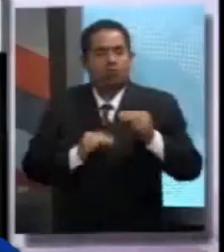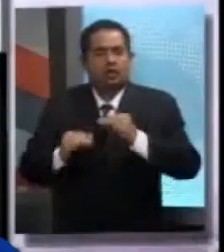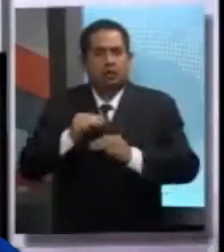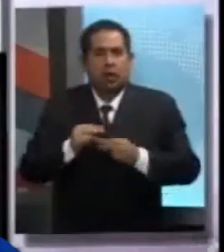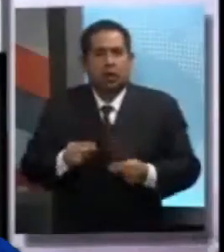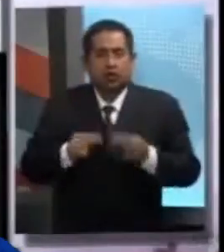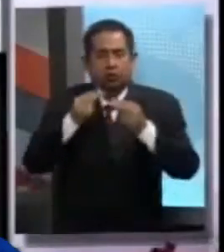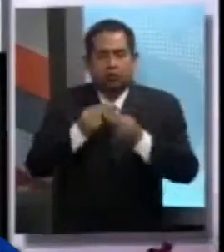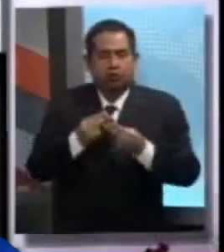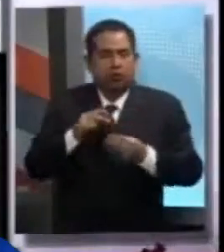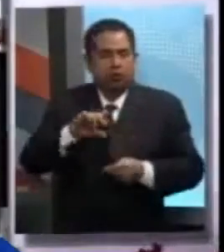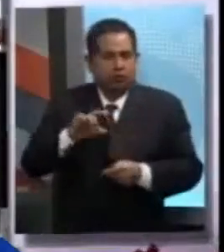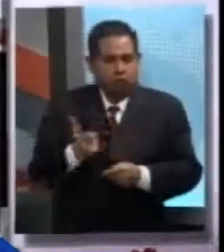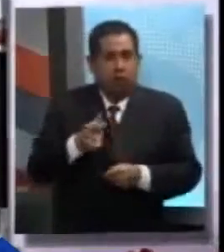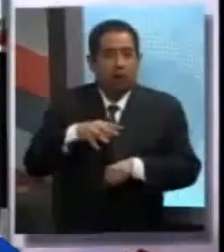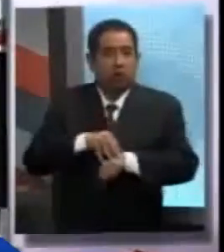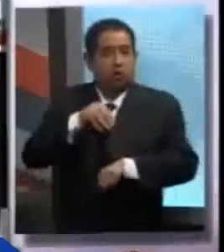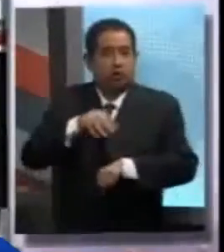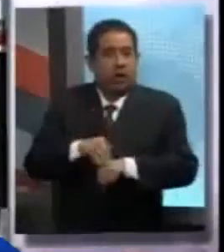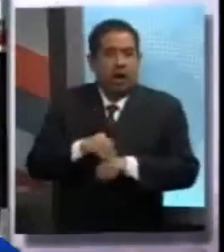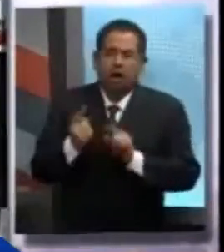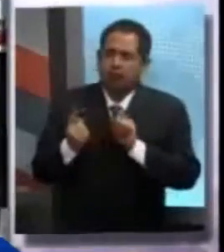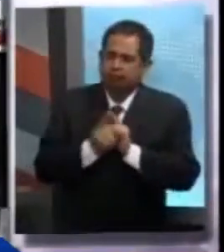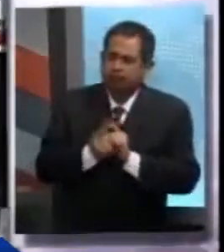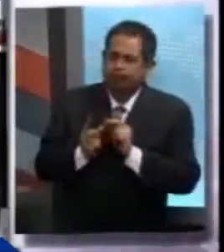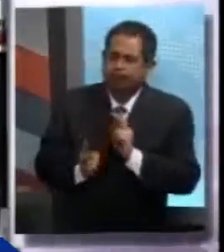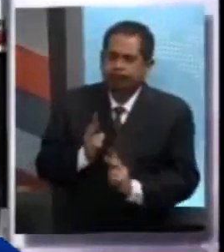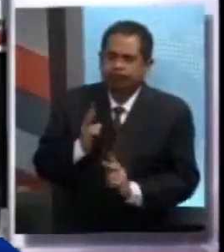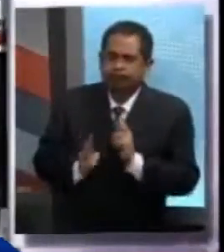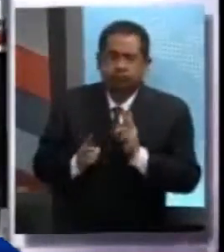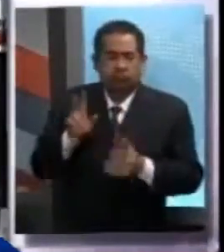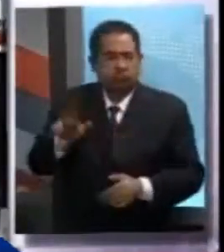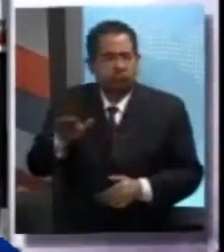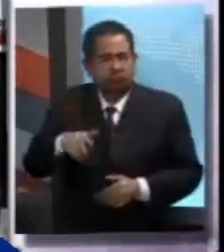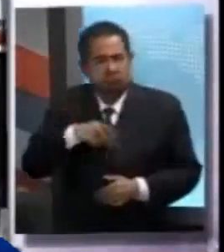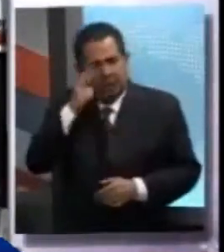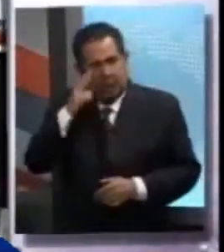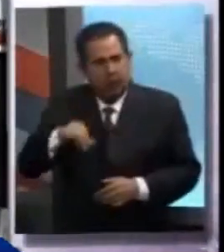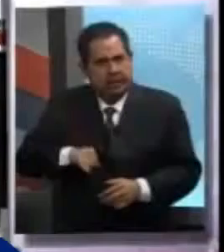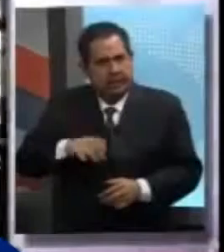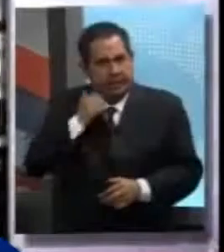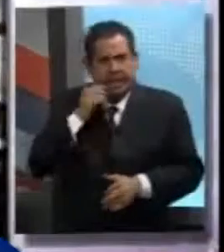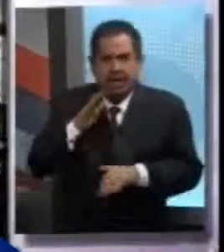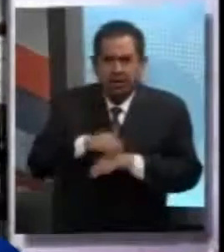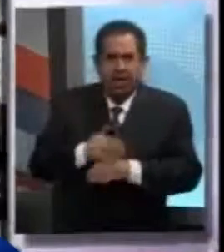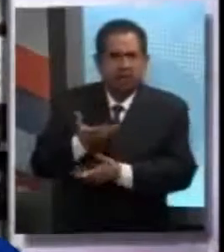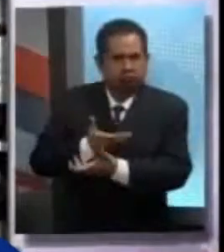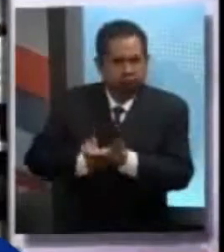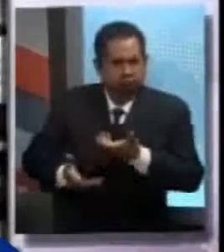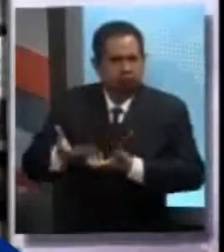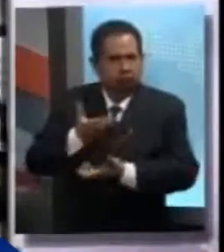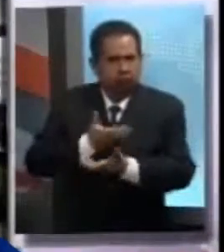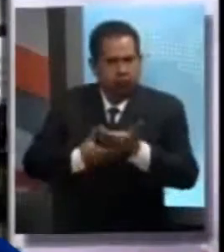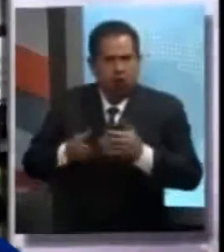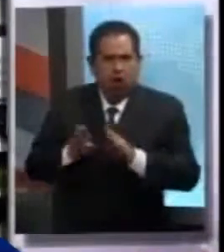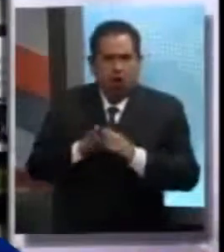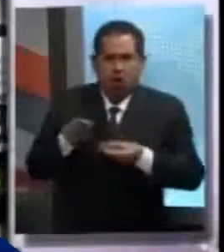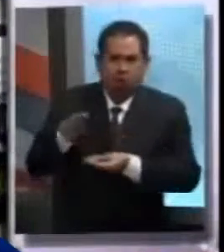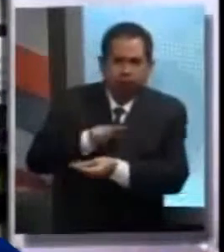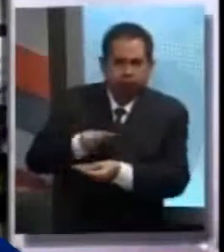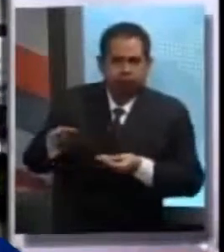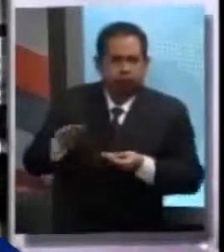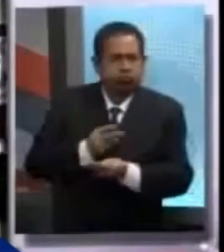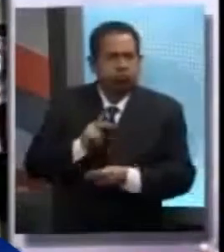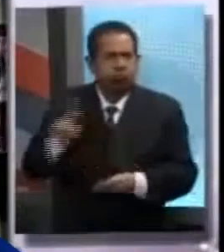Económicos de Suiza, a quien expresaron el interés de México de impulsar una mayor inversión económica e intercambio